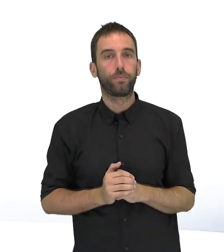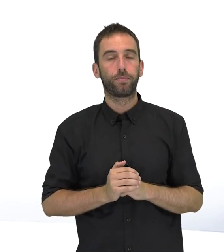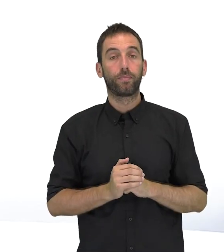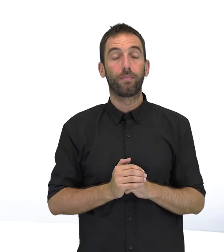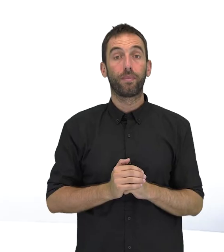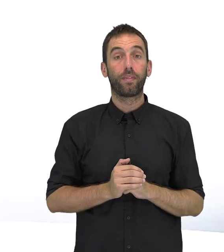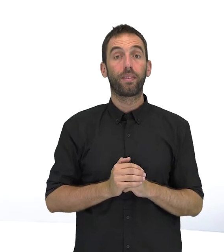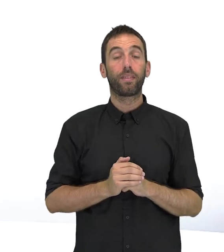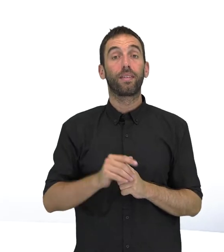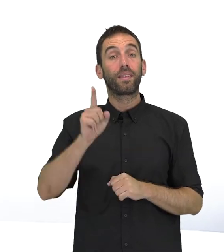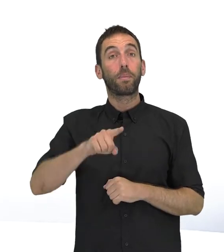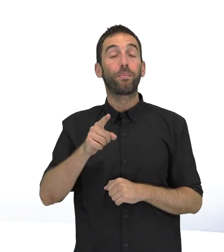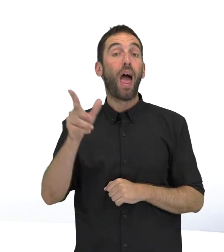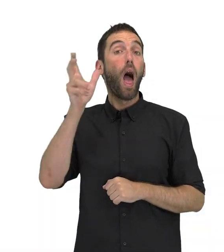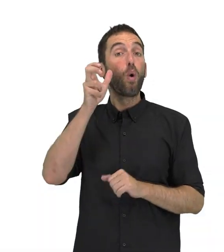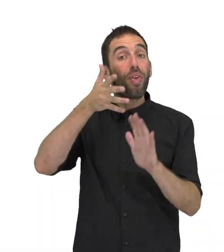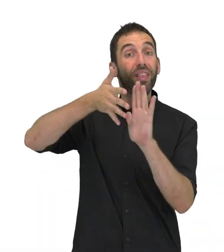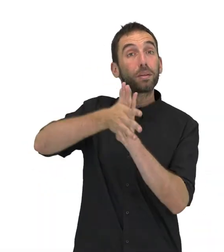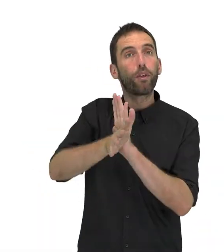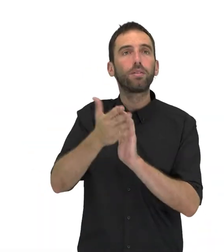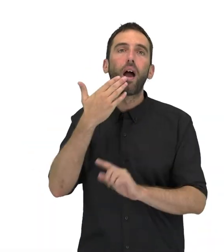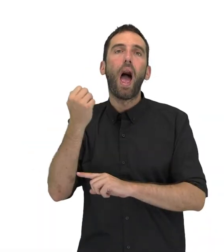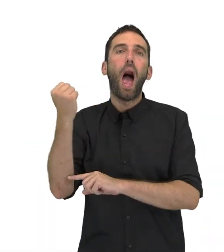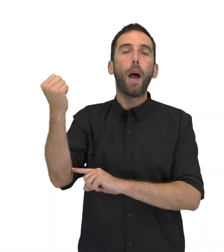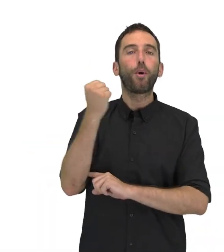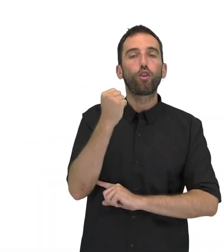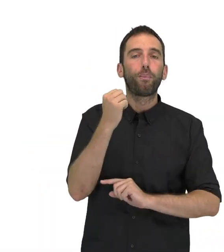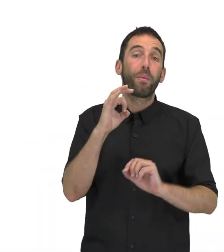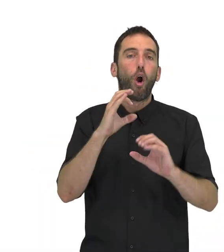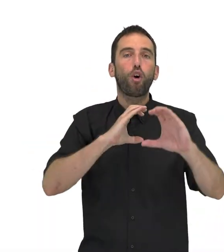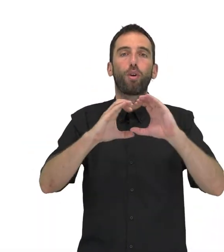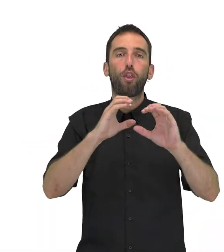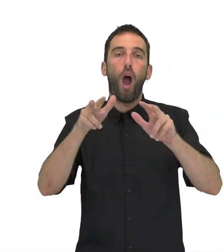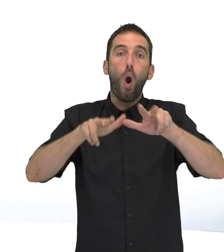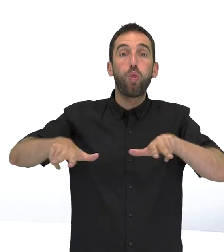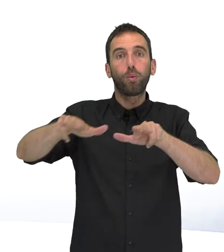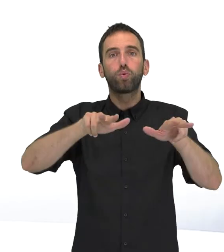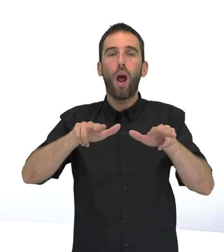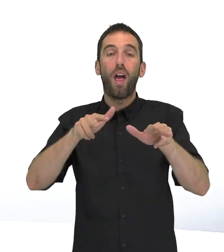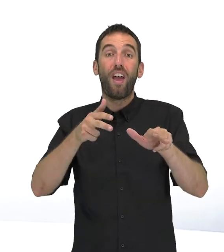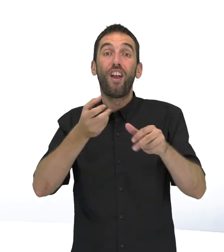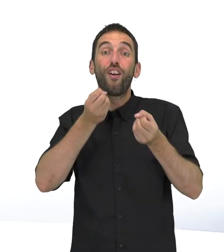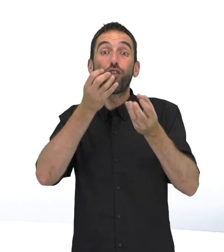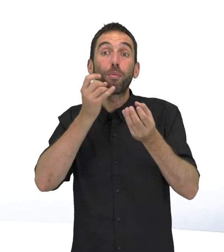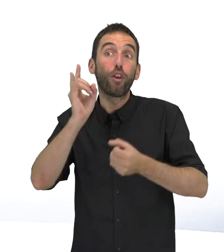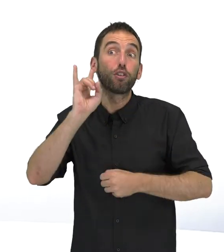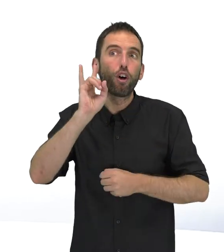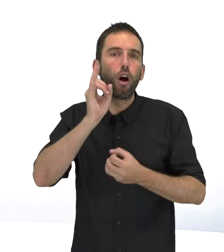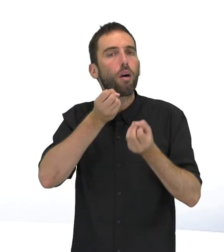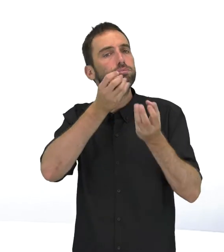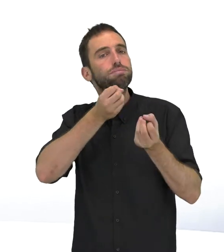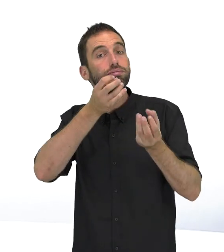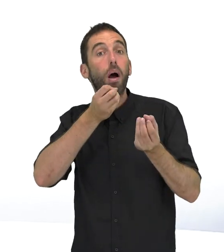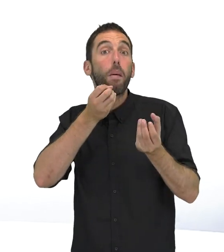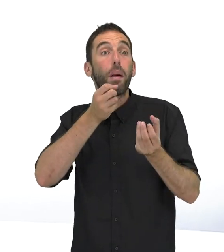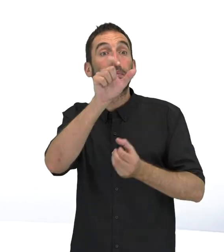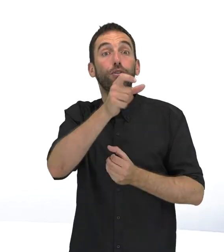Por otra parte, la audiodescripción es un sistema de apoyo a la comunicación audiovisual que suministra información sonora que la traduce